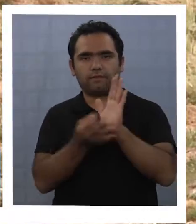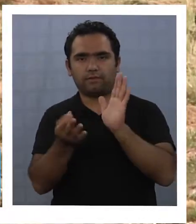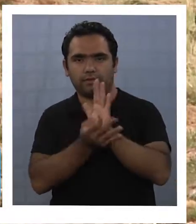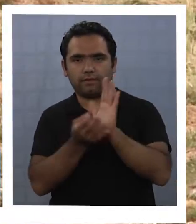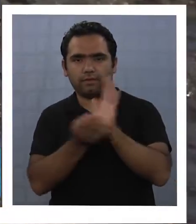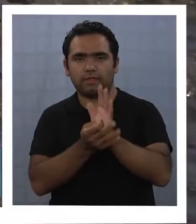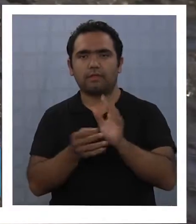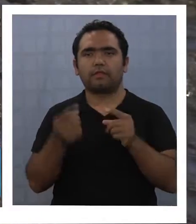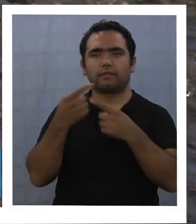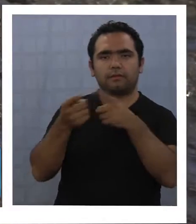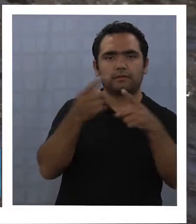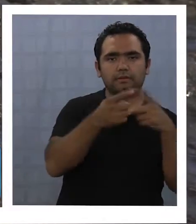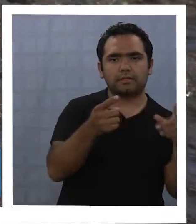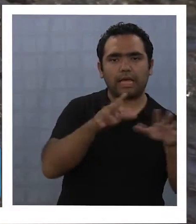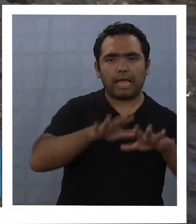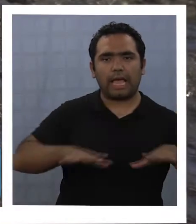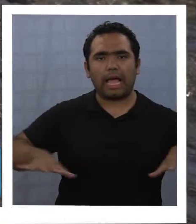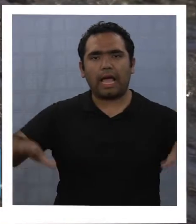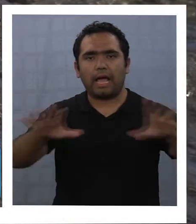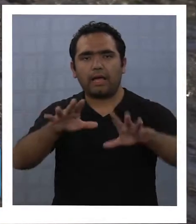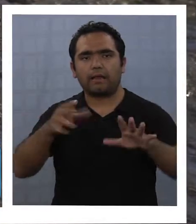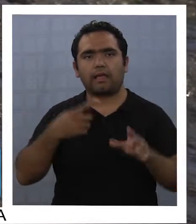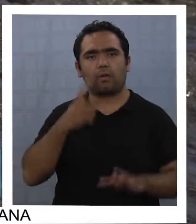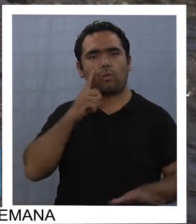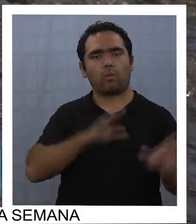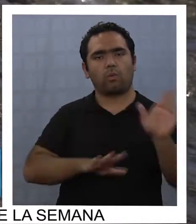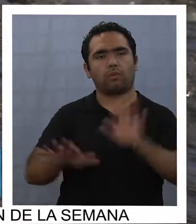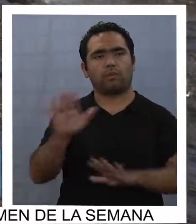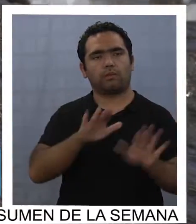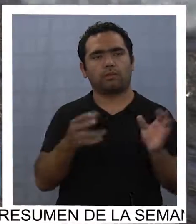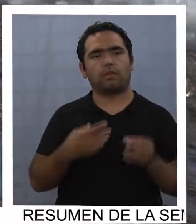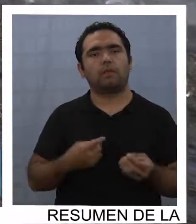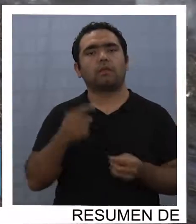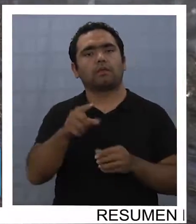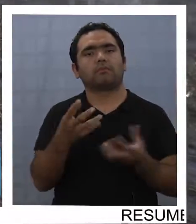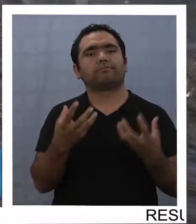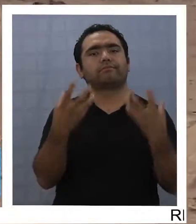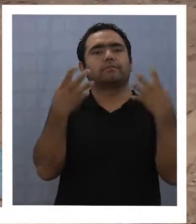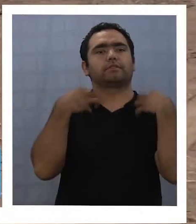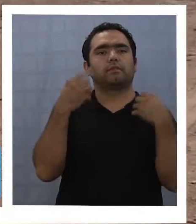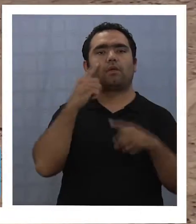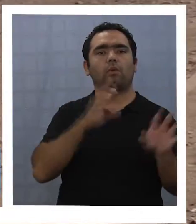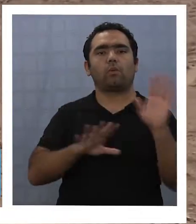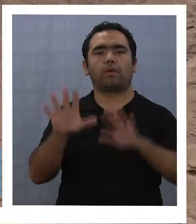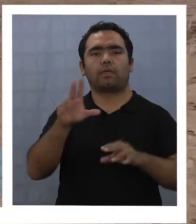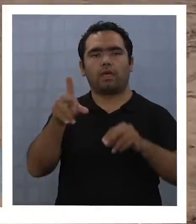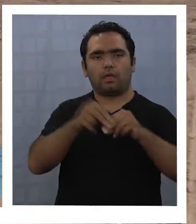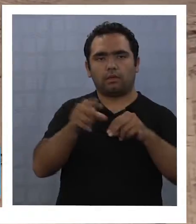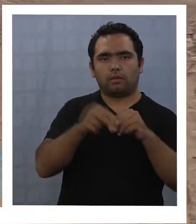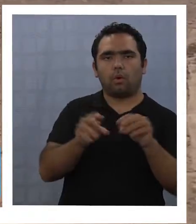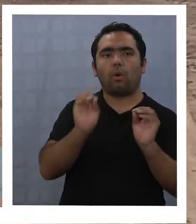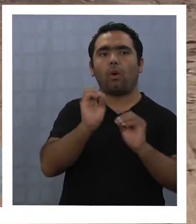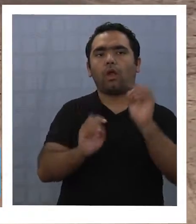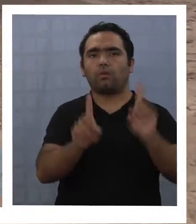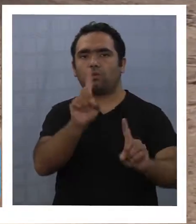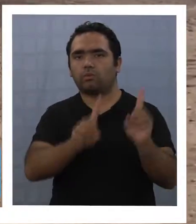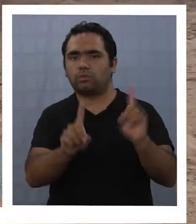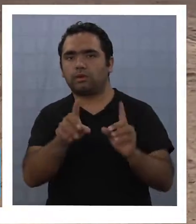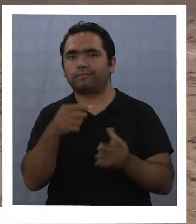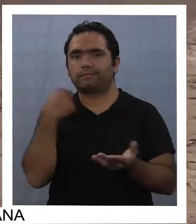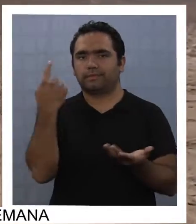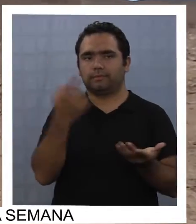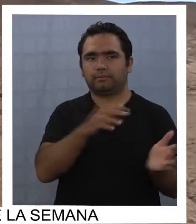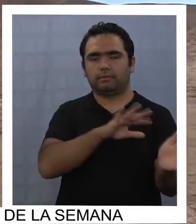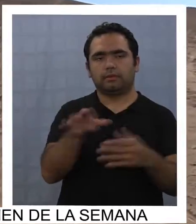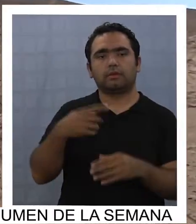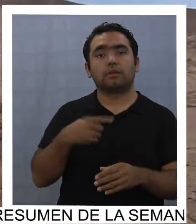un organismo que trabajará para la protección de las áreas de alto valor ambiental o aquellas que se vean amenazadas. La medida